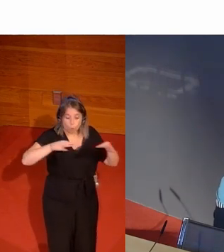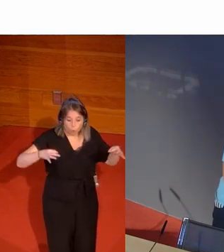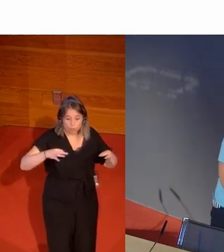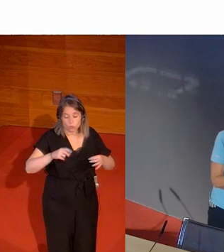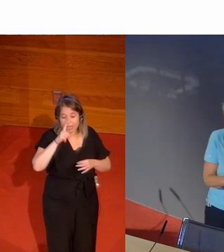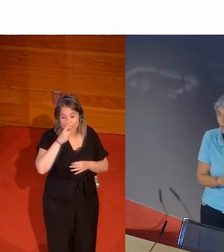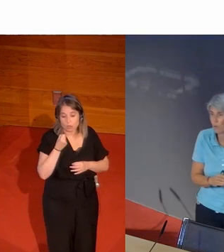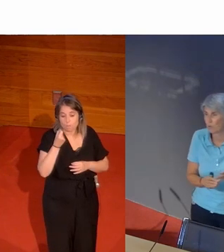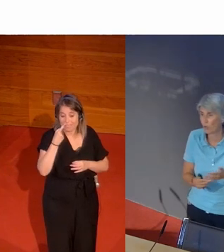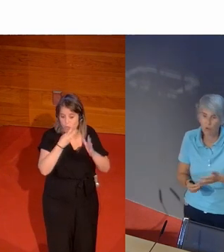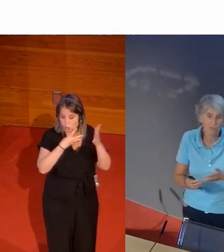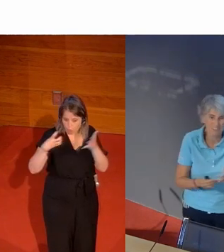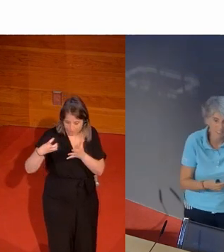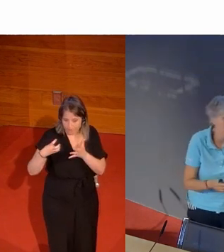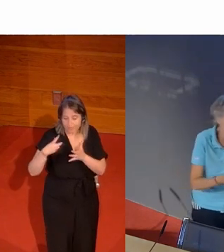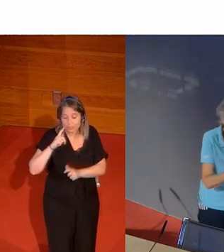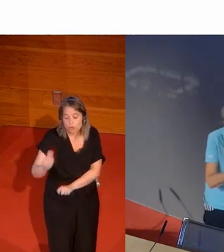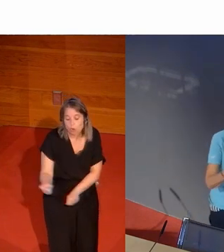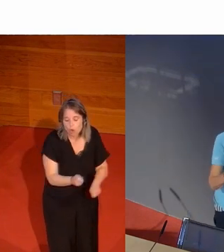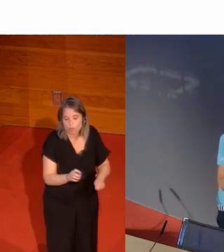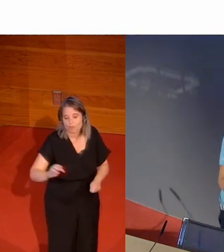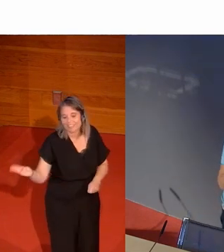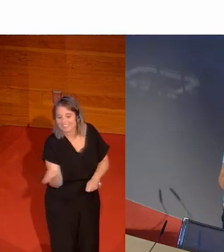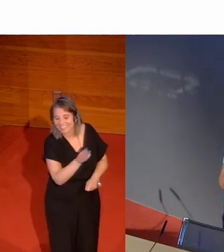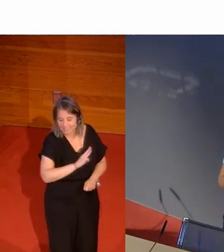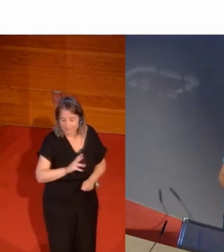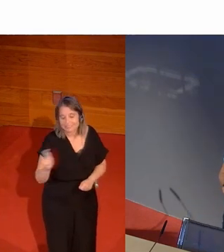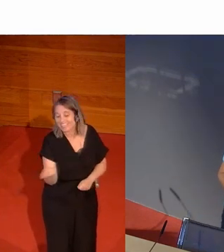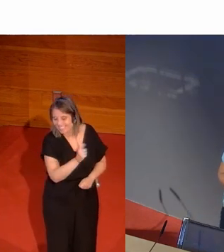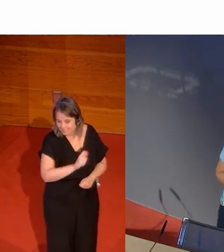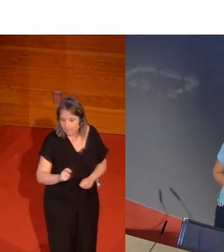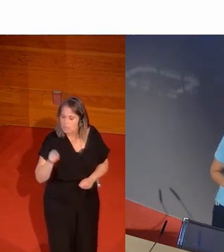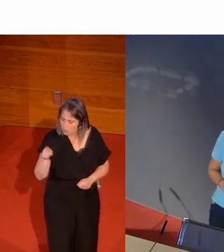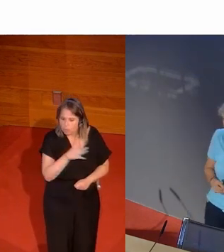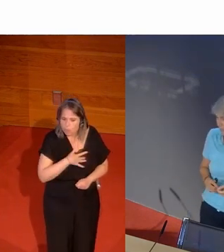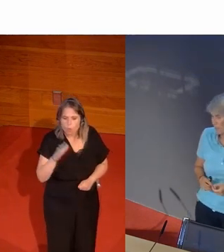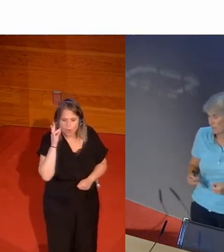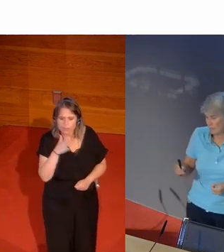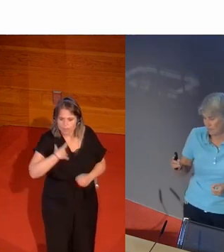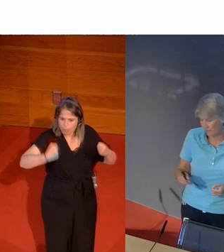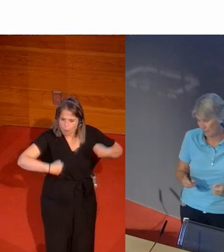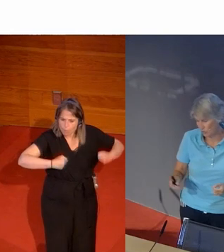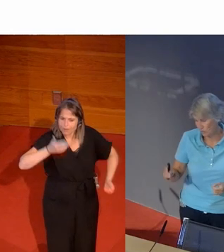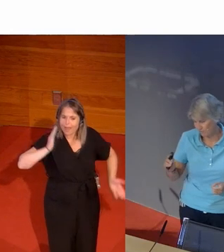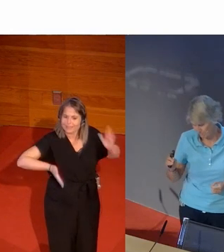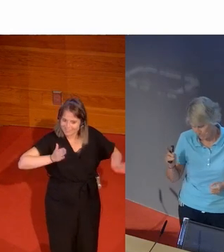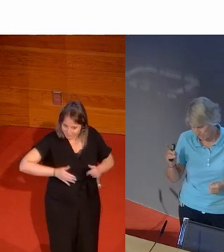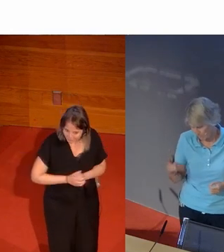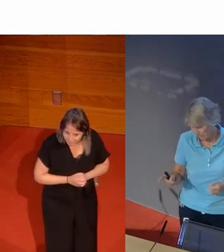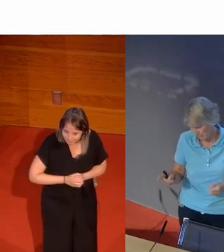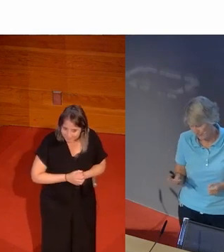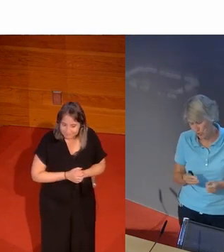1900 por ejemplo sí que hubo golf y tenis pero ellas lo que querían era hacer atletismo y fijaos